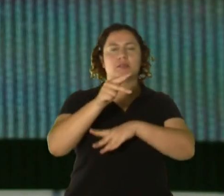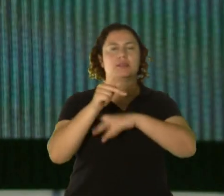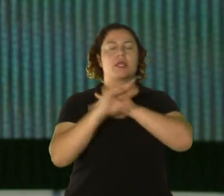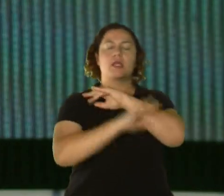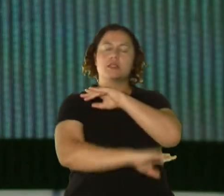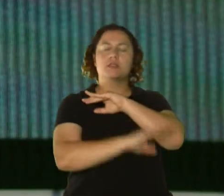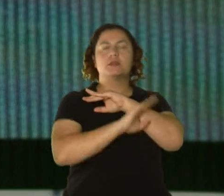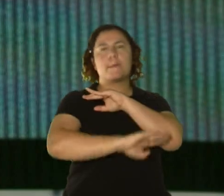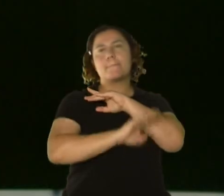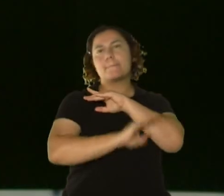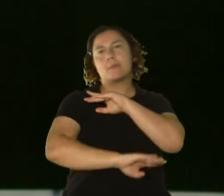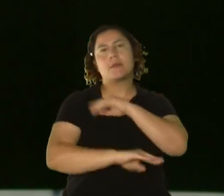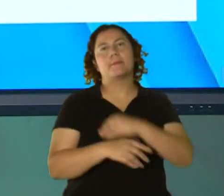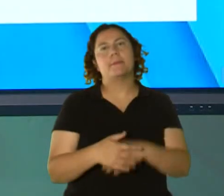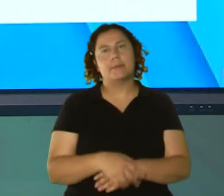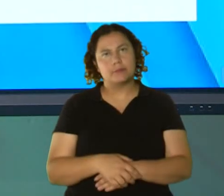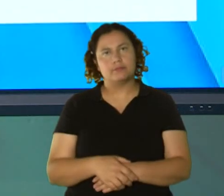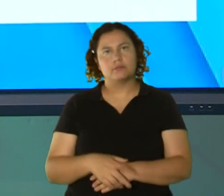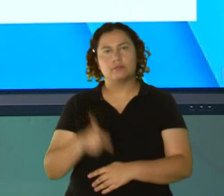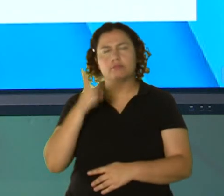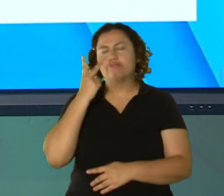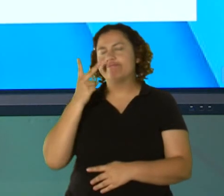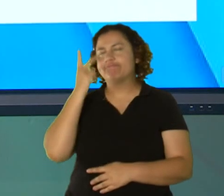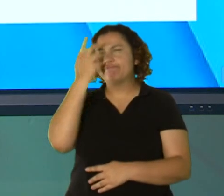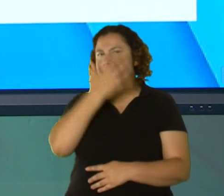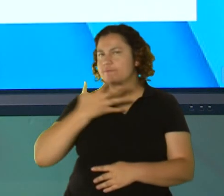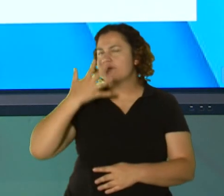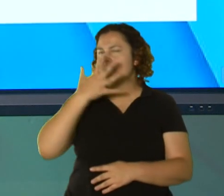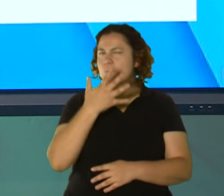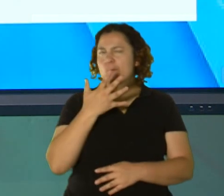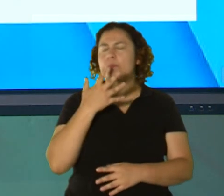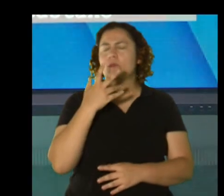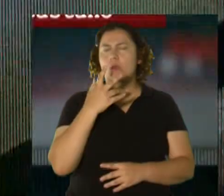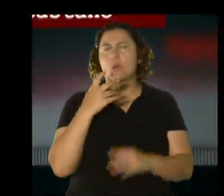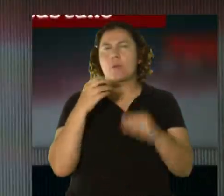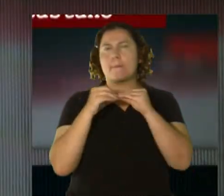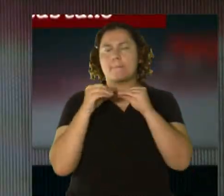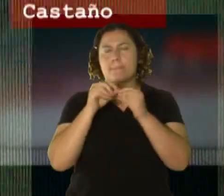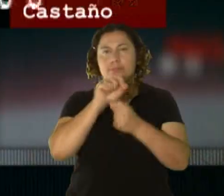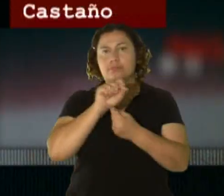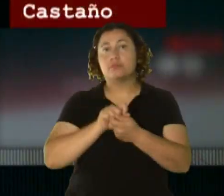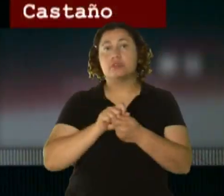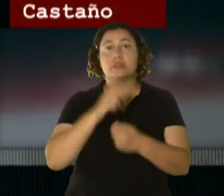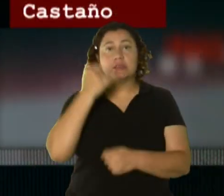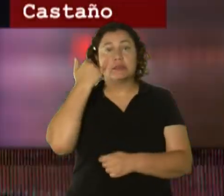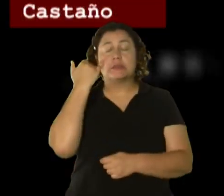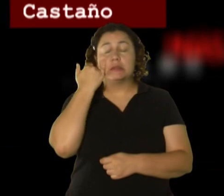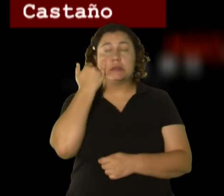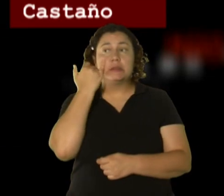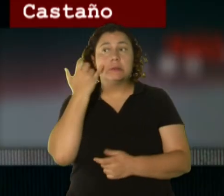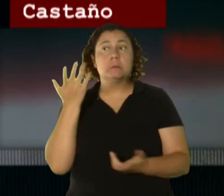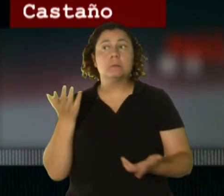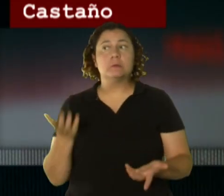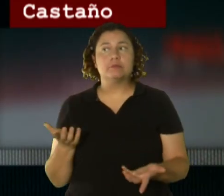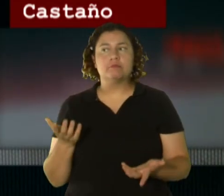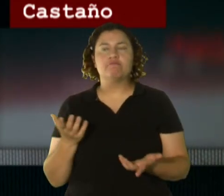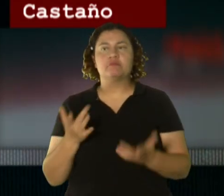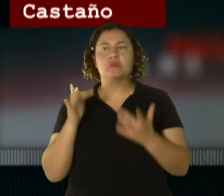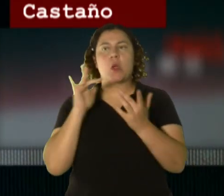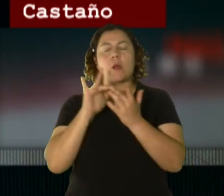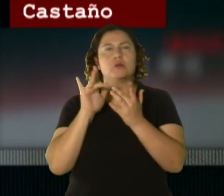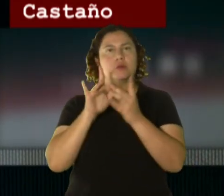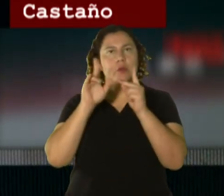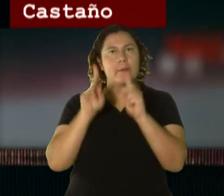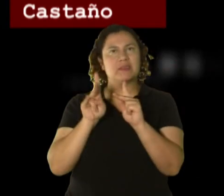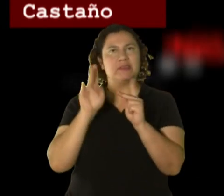Ok. Vamos a ver bien el rostro de él para que, pues, si usted ha tenido algún tipo de contacto con una